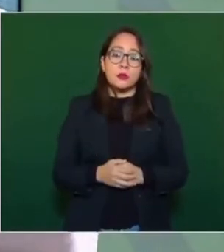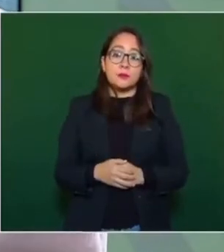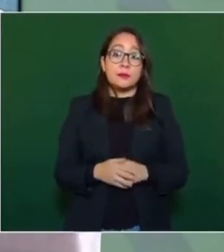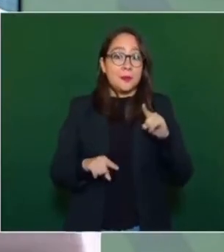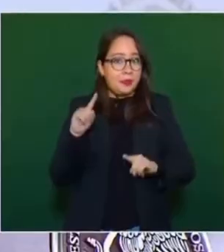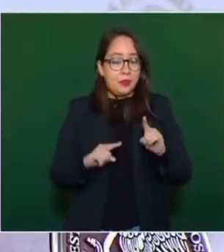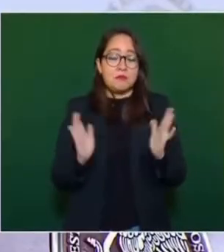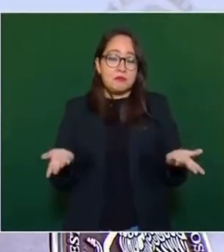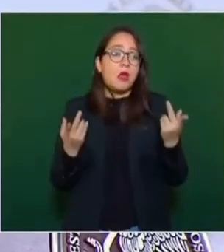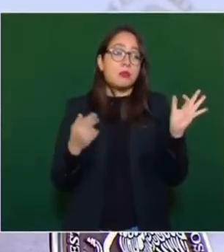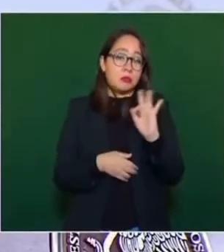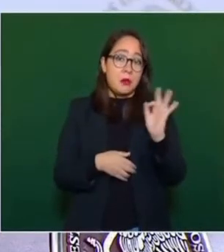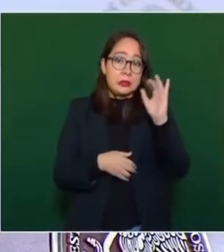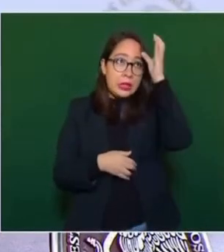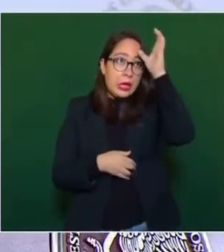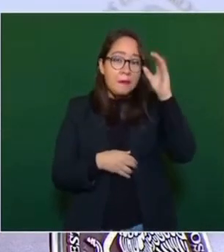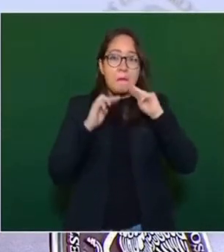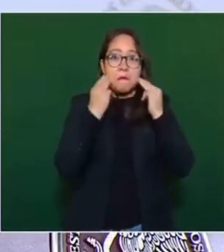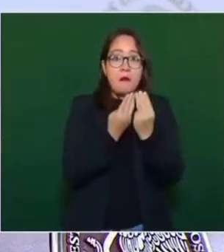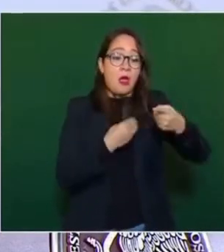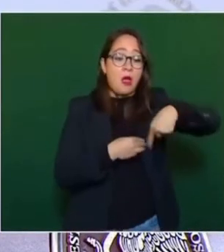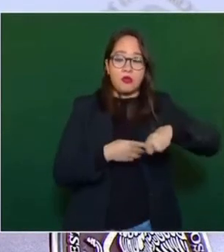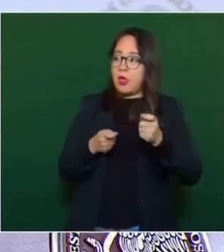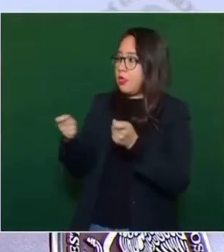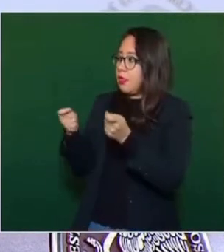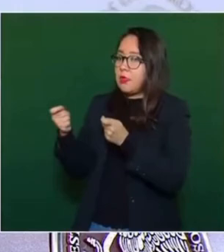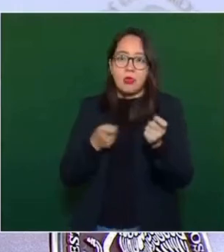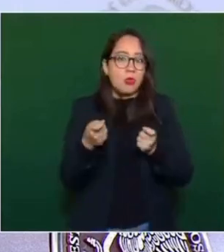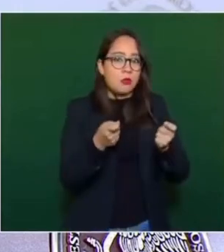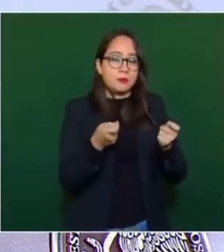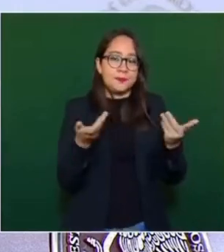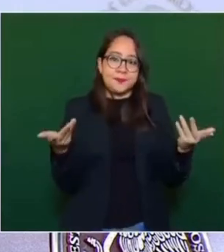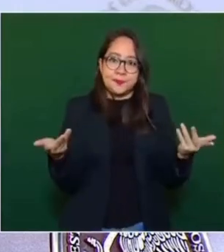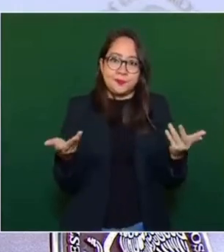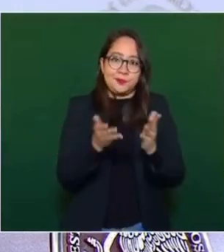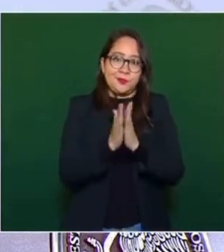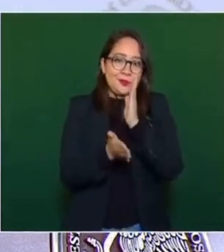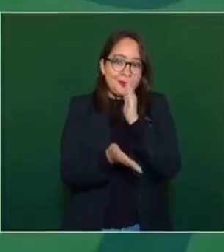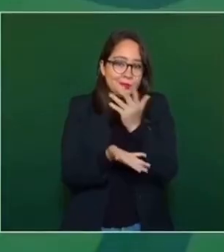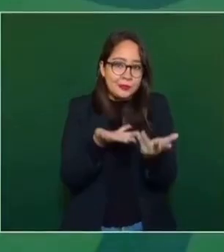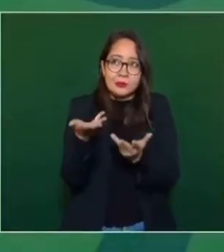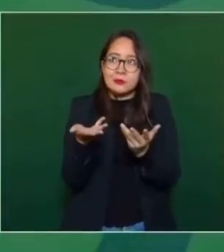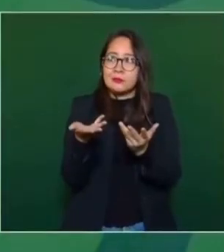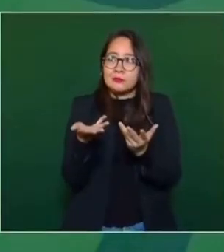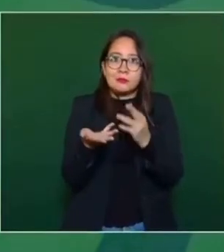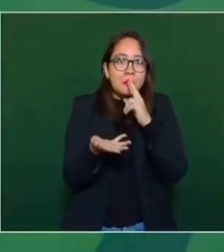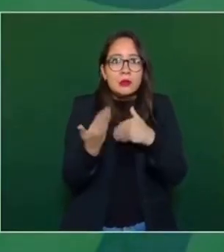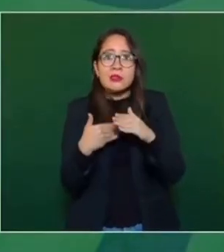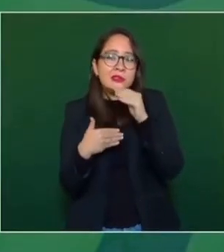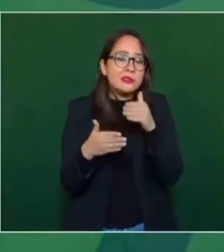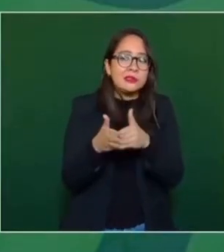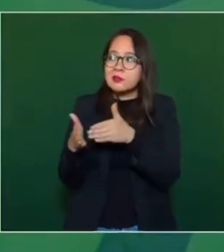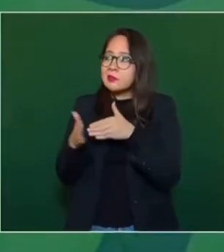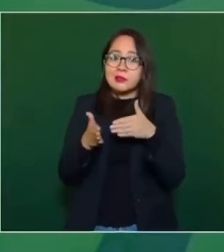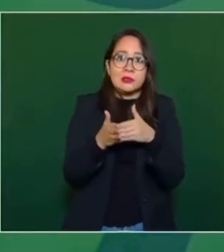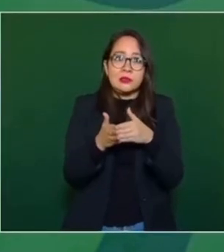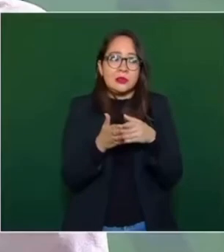la delincuencia manda, pues ya no hay esperanzas. Es salve a ser el que pueda, es pecho a tierra.